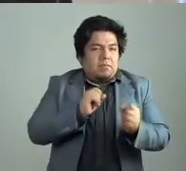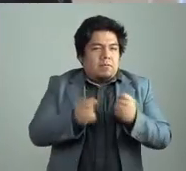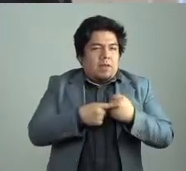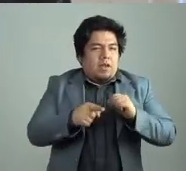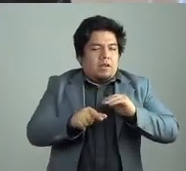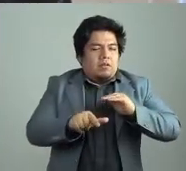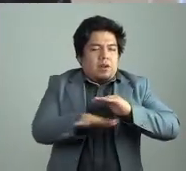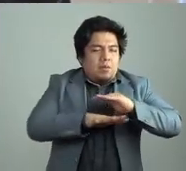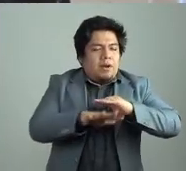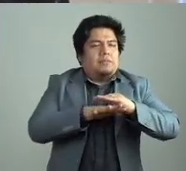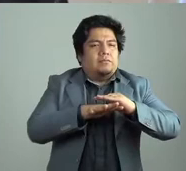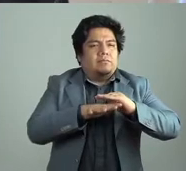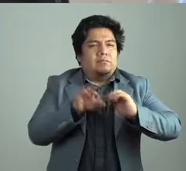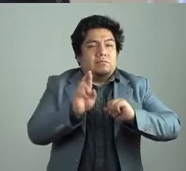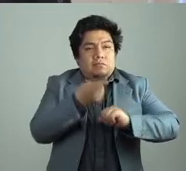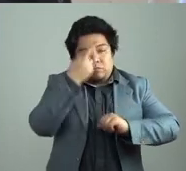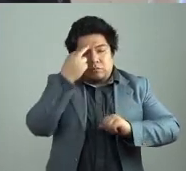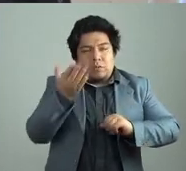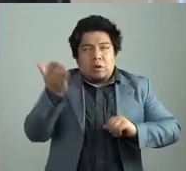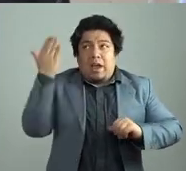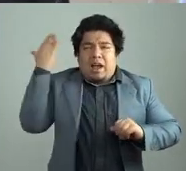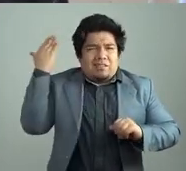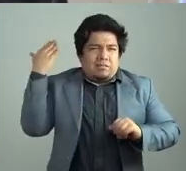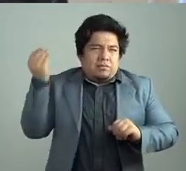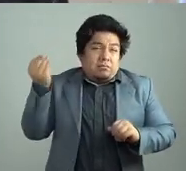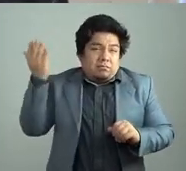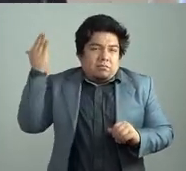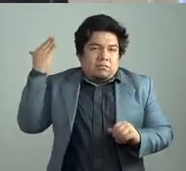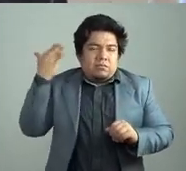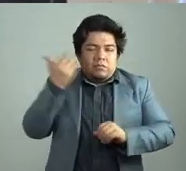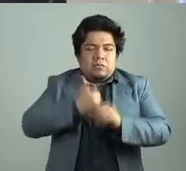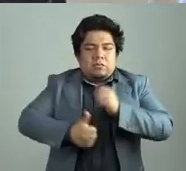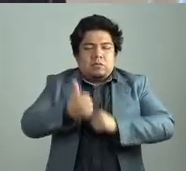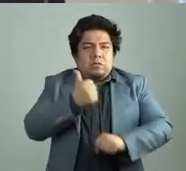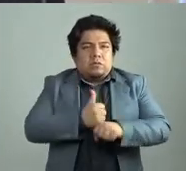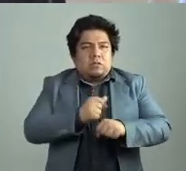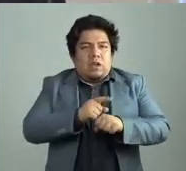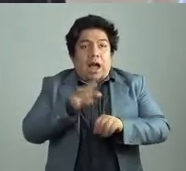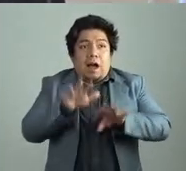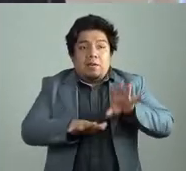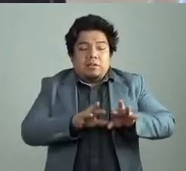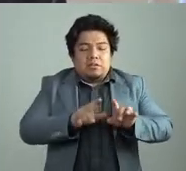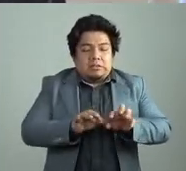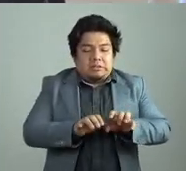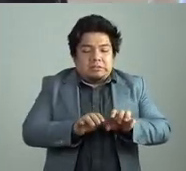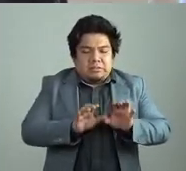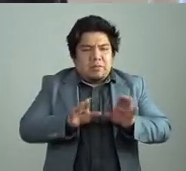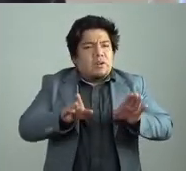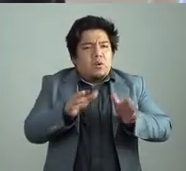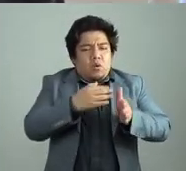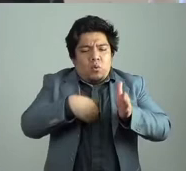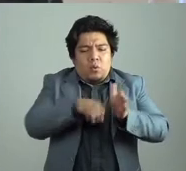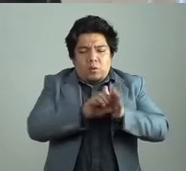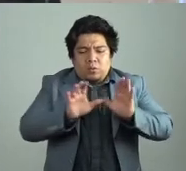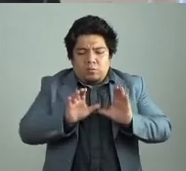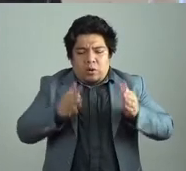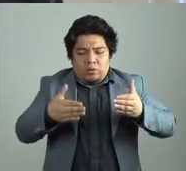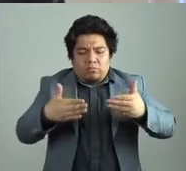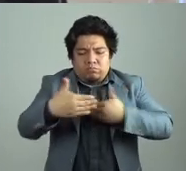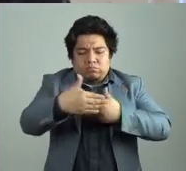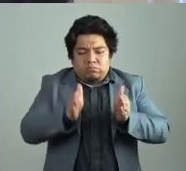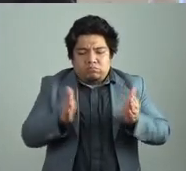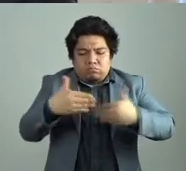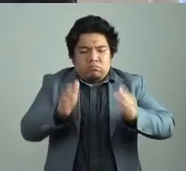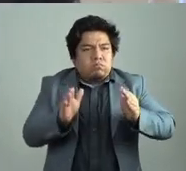Recuerdo que en ciertas épocas yo tenía que escribir en un lugar muy oscuro, muy cerrado, y contra una pared, hasta que vino un